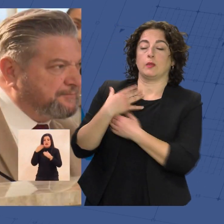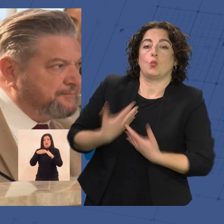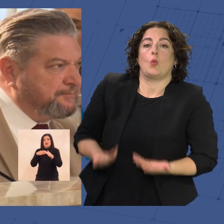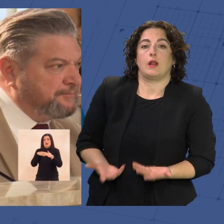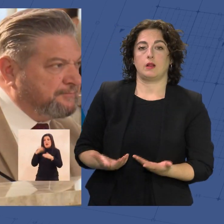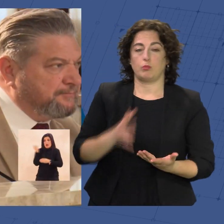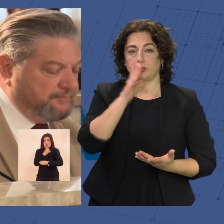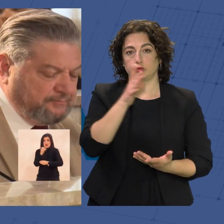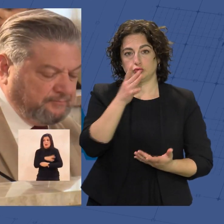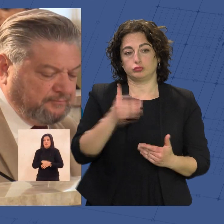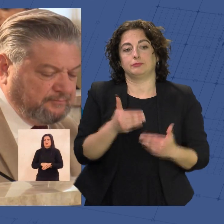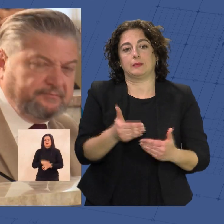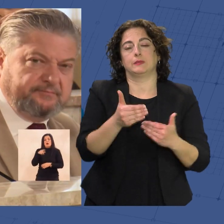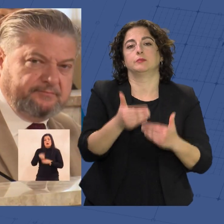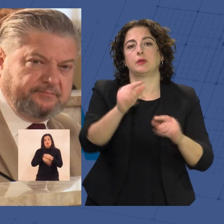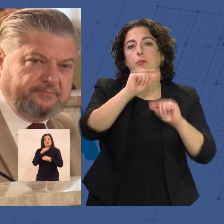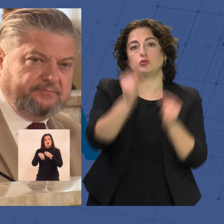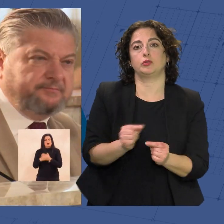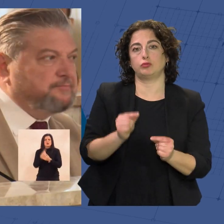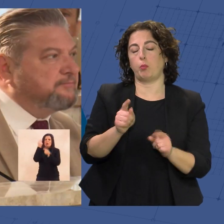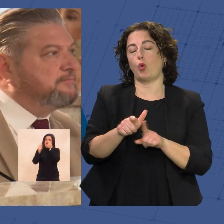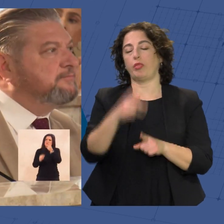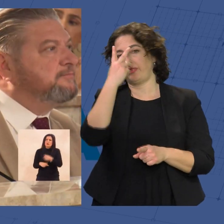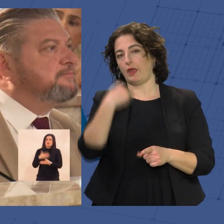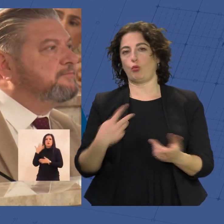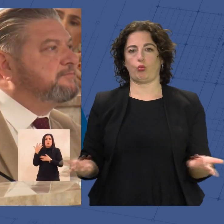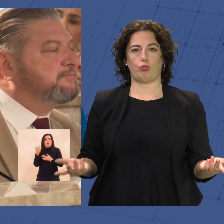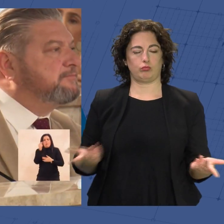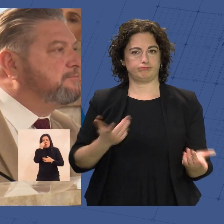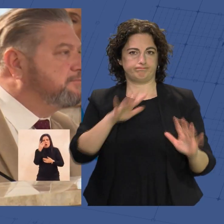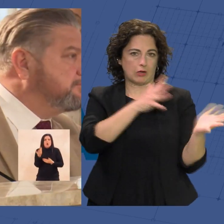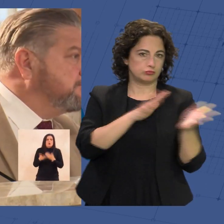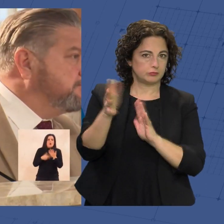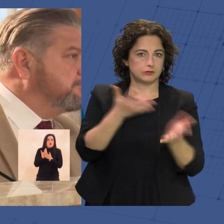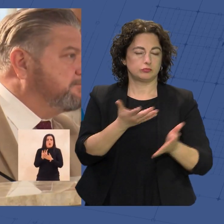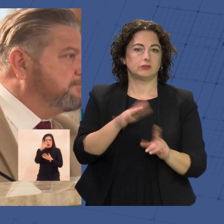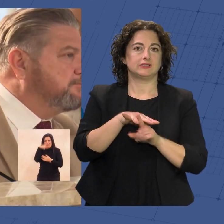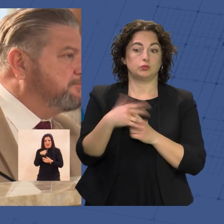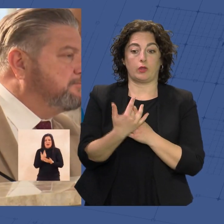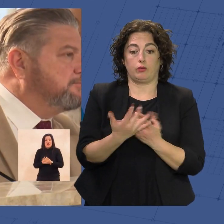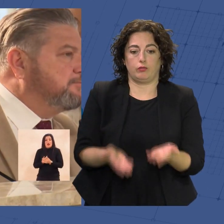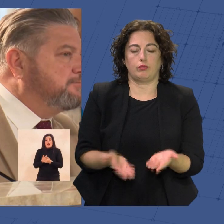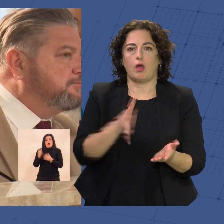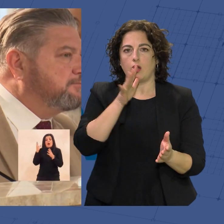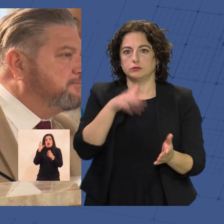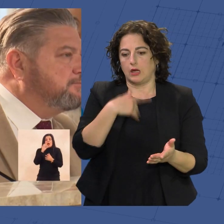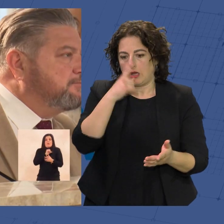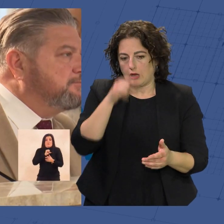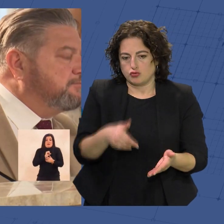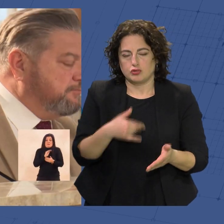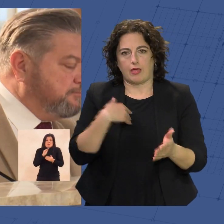que hayamos hecho un presupuesto a ciegas, una situación que no esperábamos que a la altura del año desconociéramos.